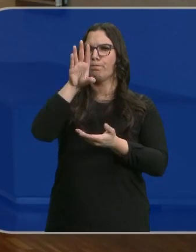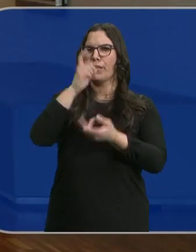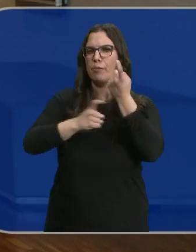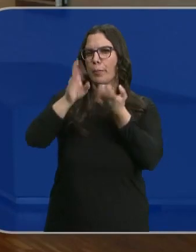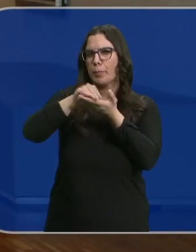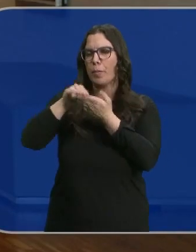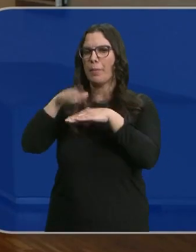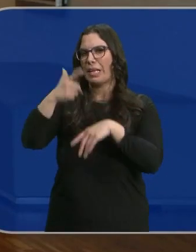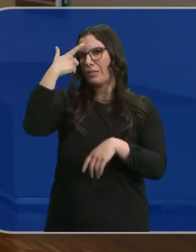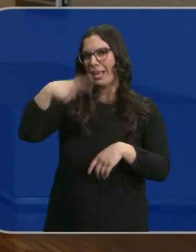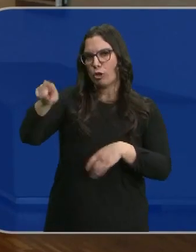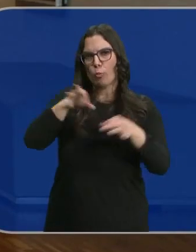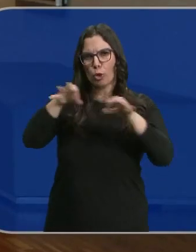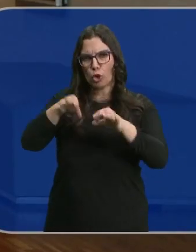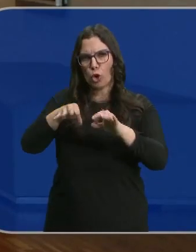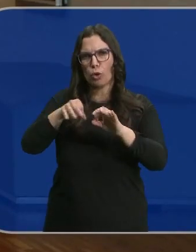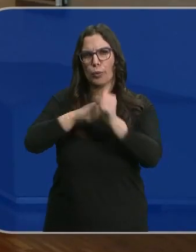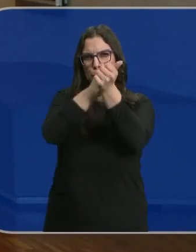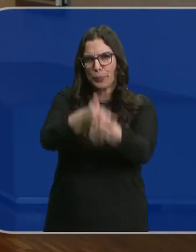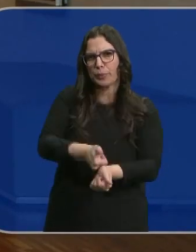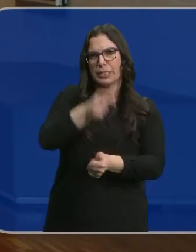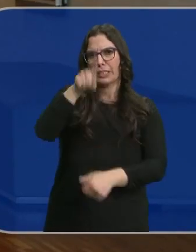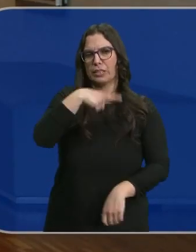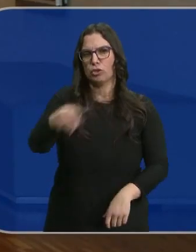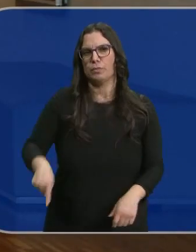información para saber si siguieron el protocolo de seguridad.